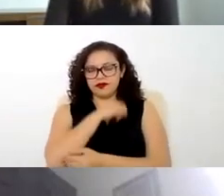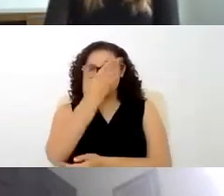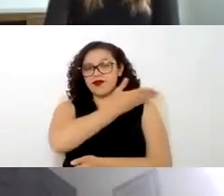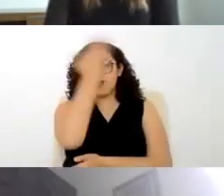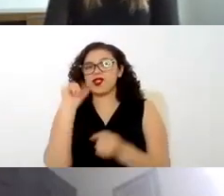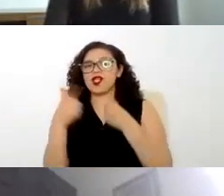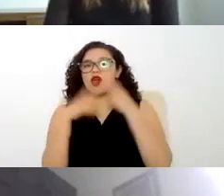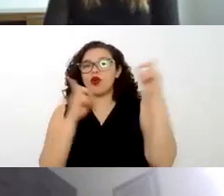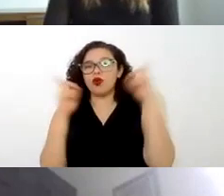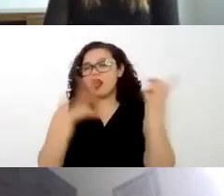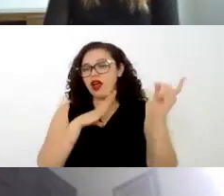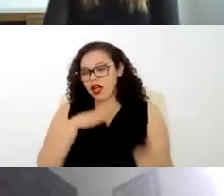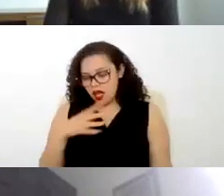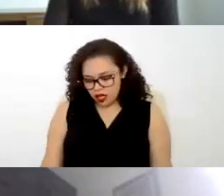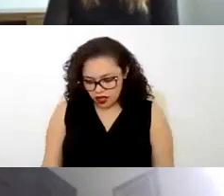duda